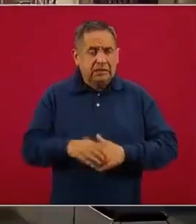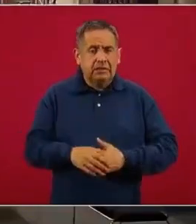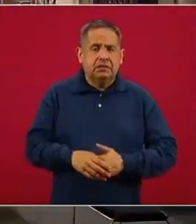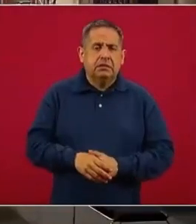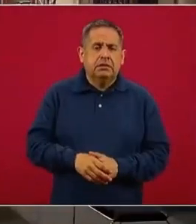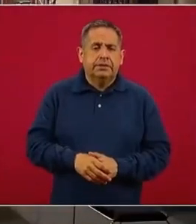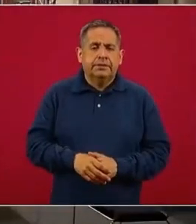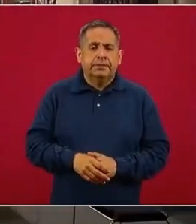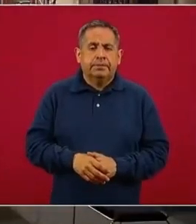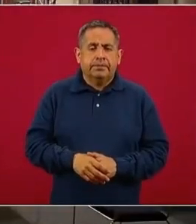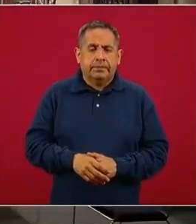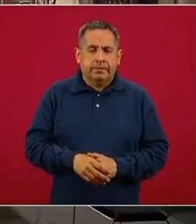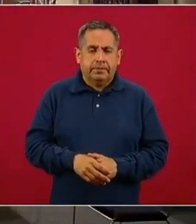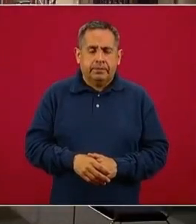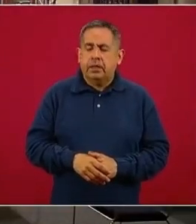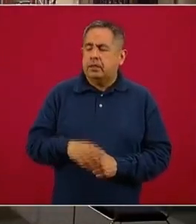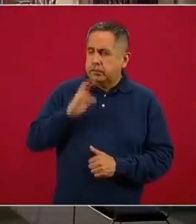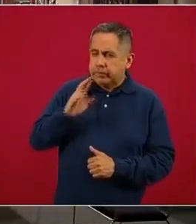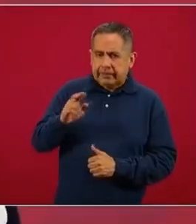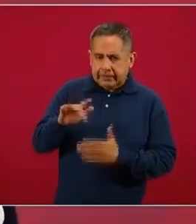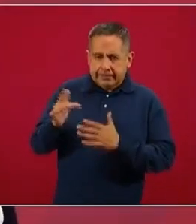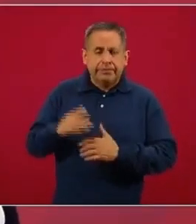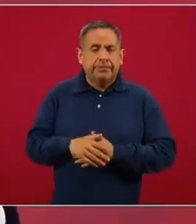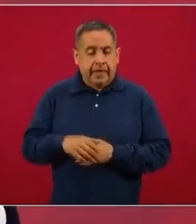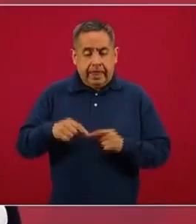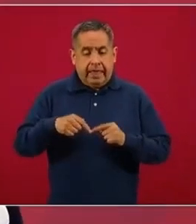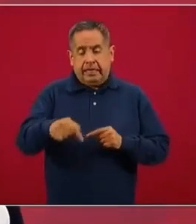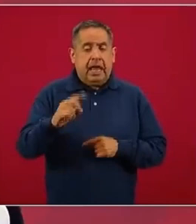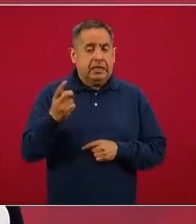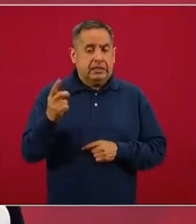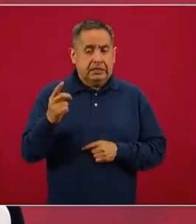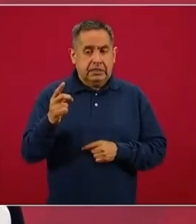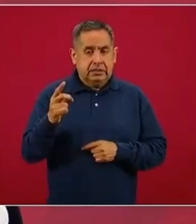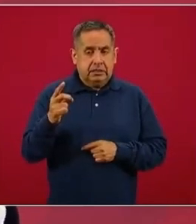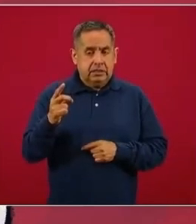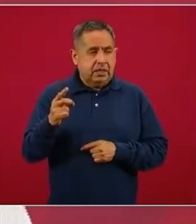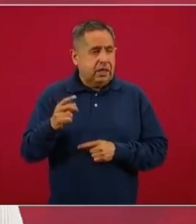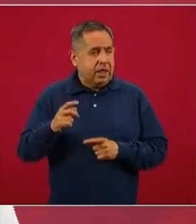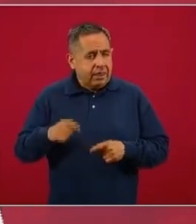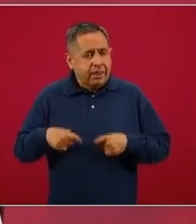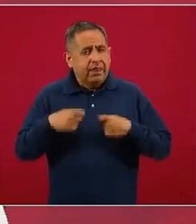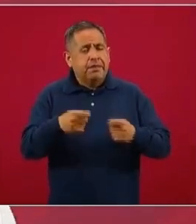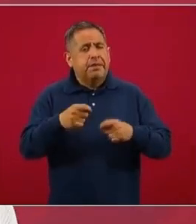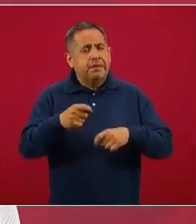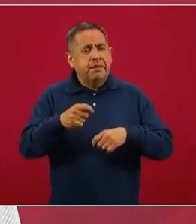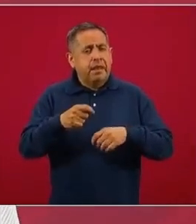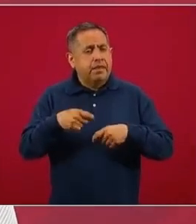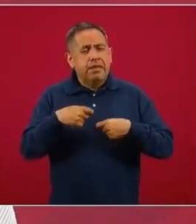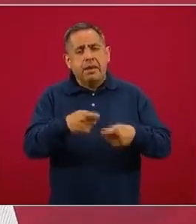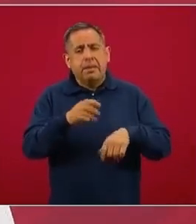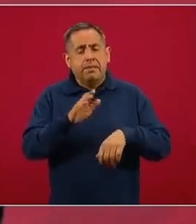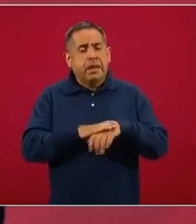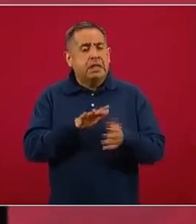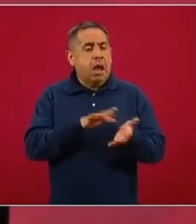Sí, muchas gracias. De aquí a diciembre se van a entregar